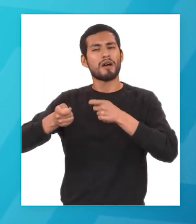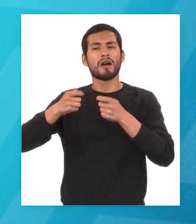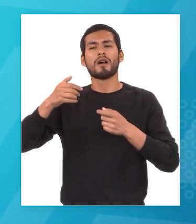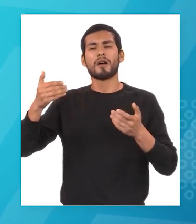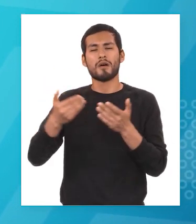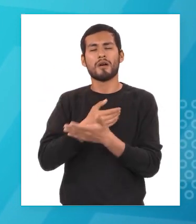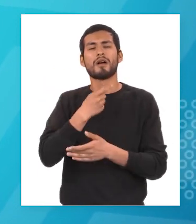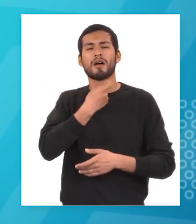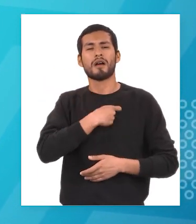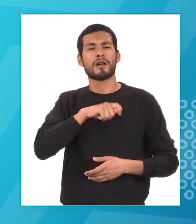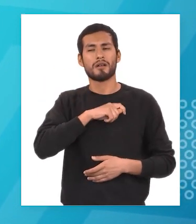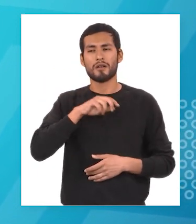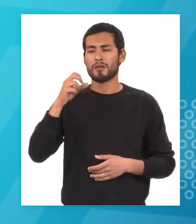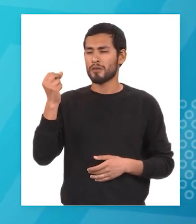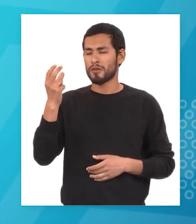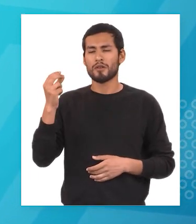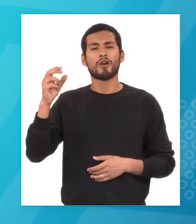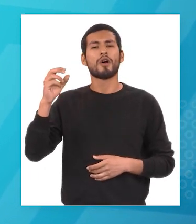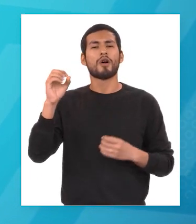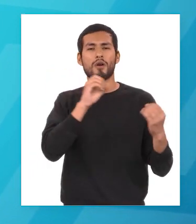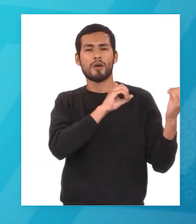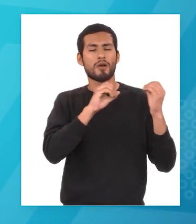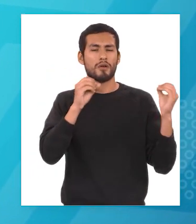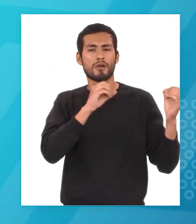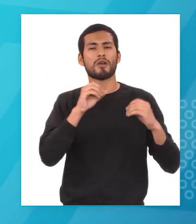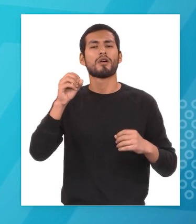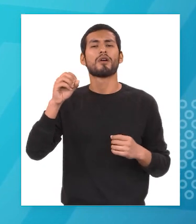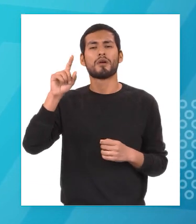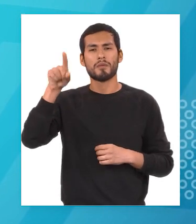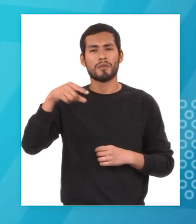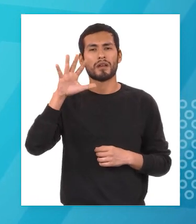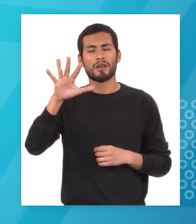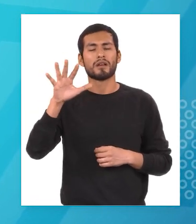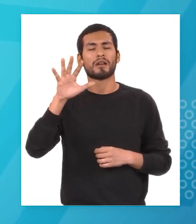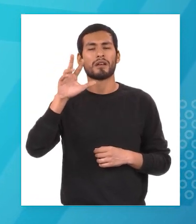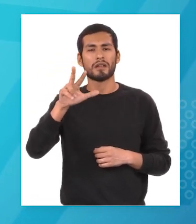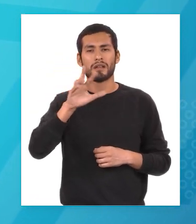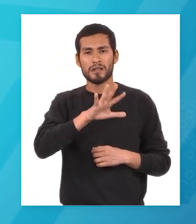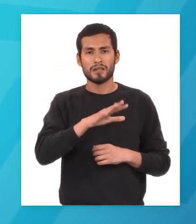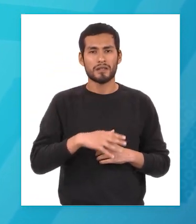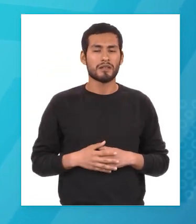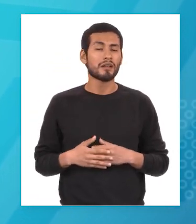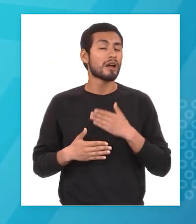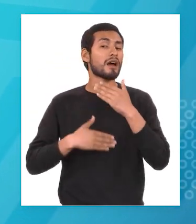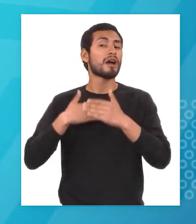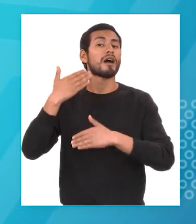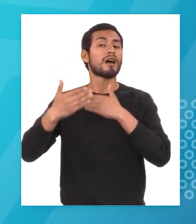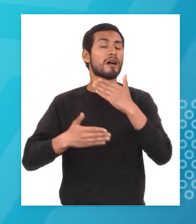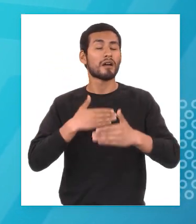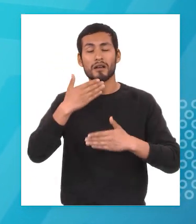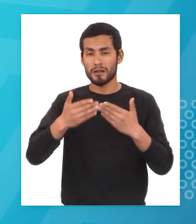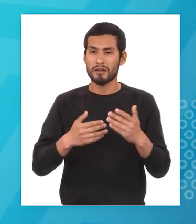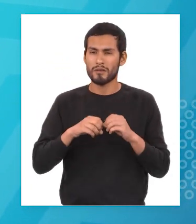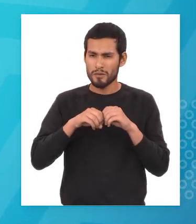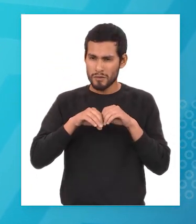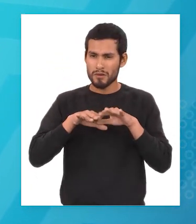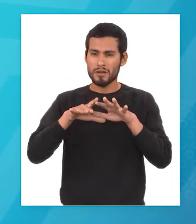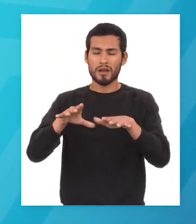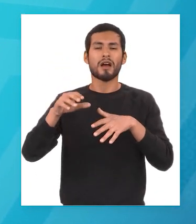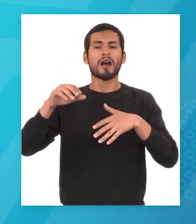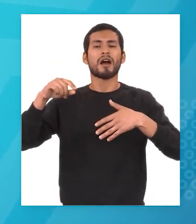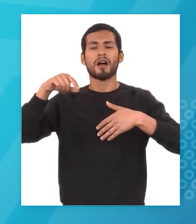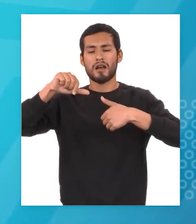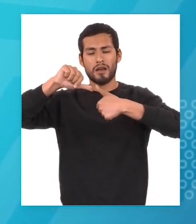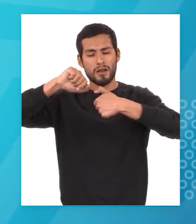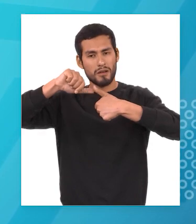virreinato de nueva españa el 12 de octubre de 1535 y más adelante se extendió